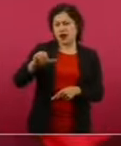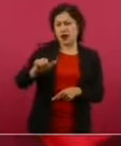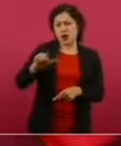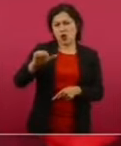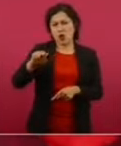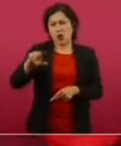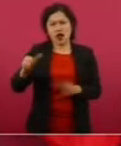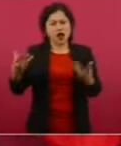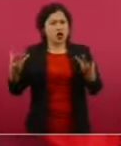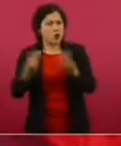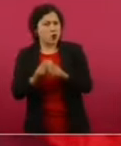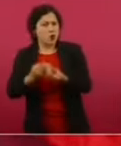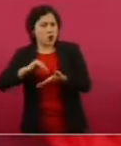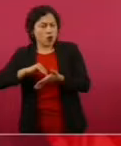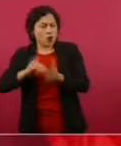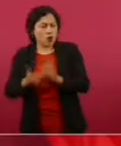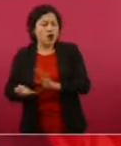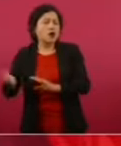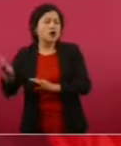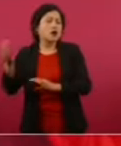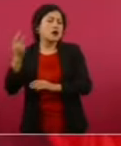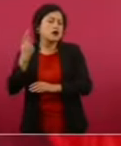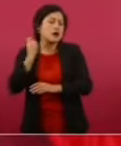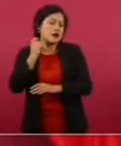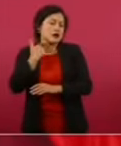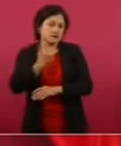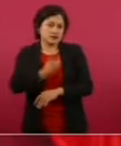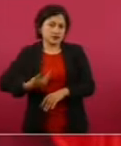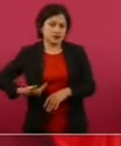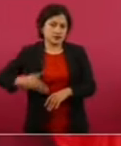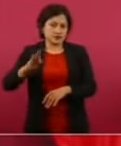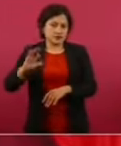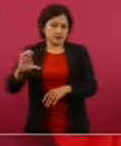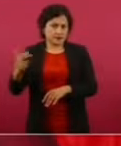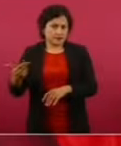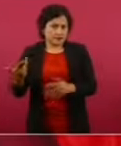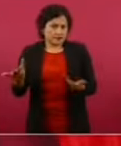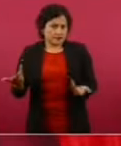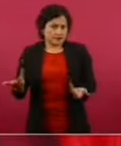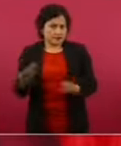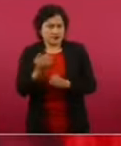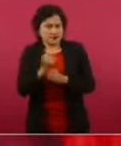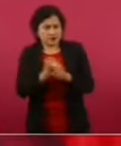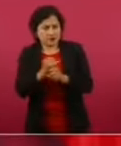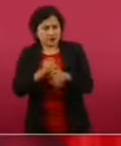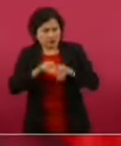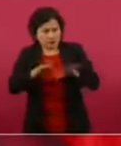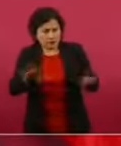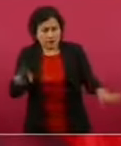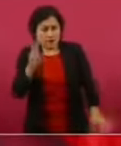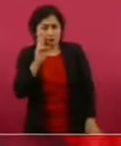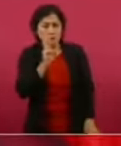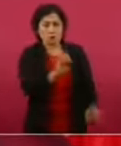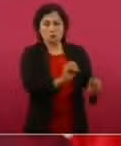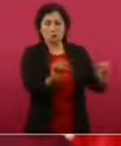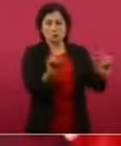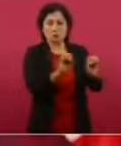algunos por ahí